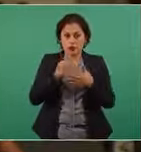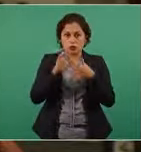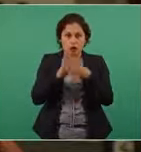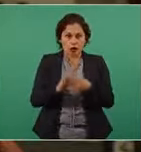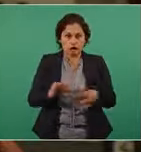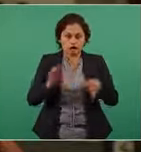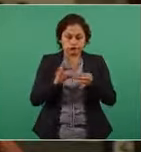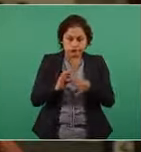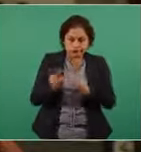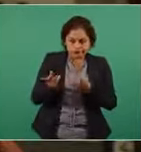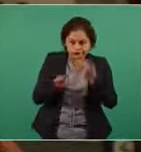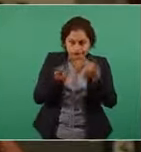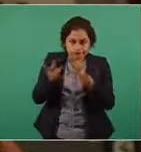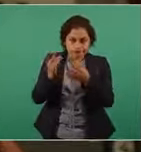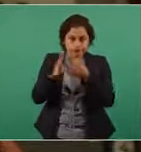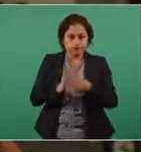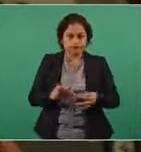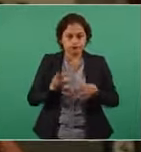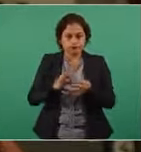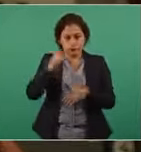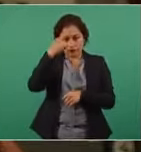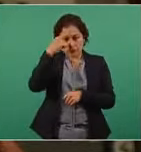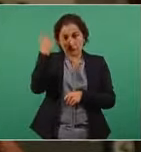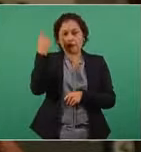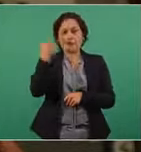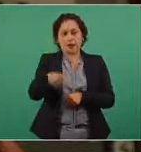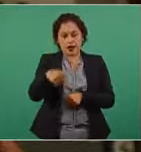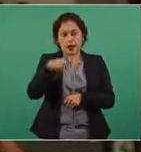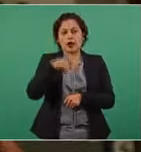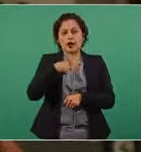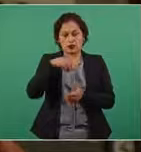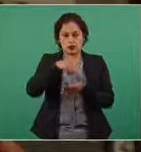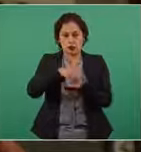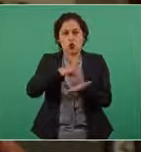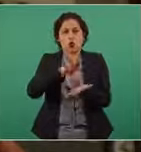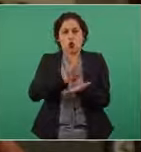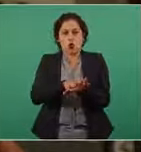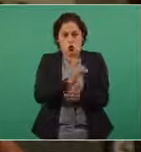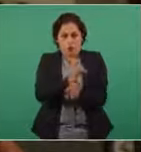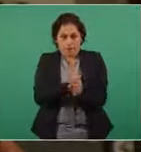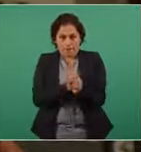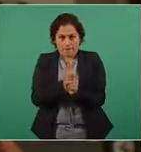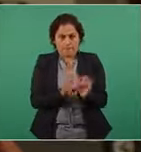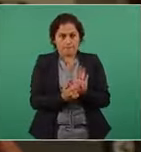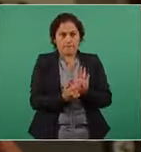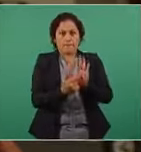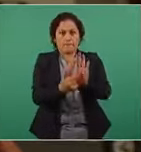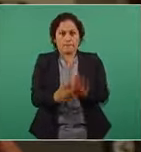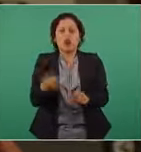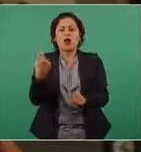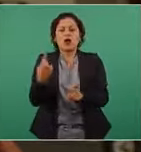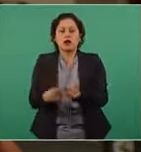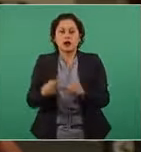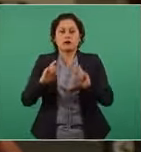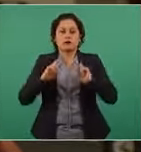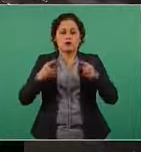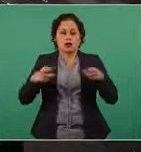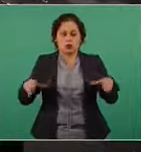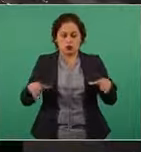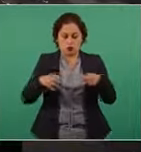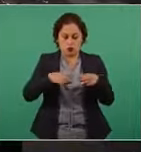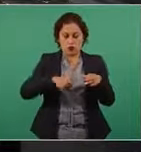dudas para poder presentar bien el reportaje pues ha sido en la mesa de impartición de justicia